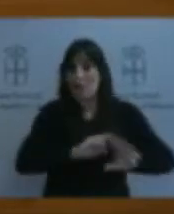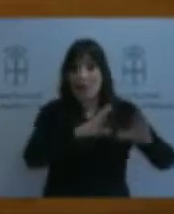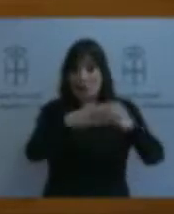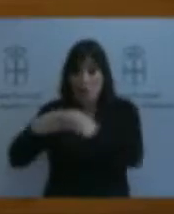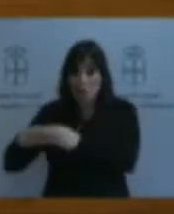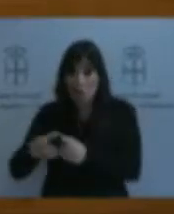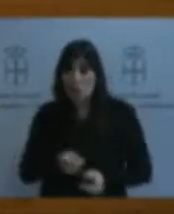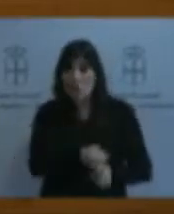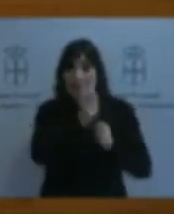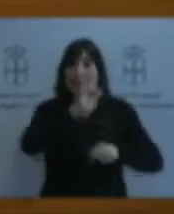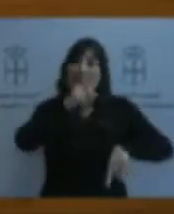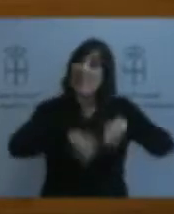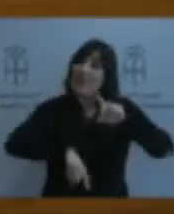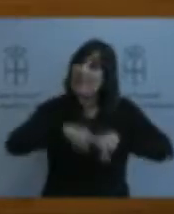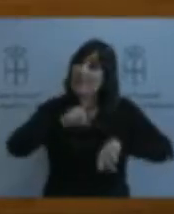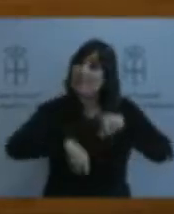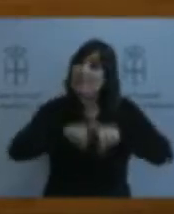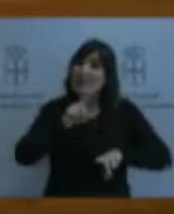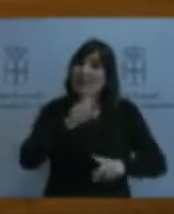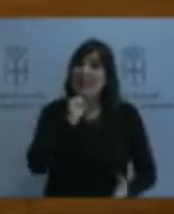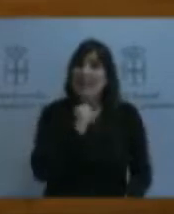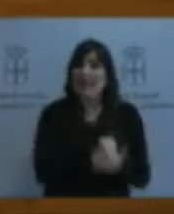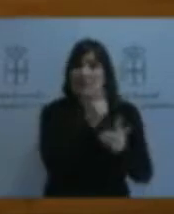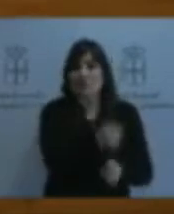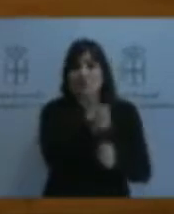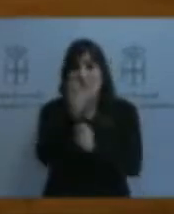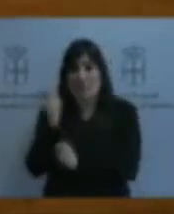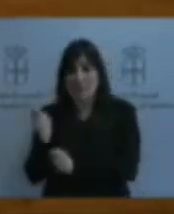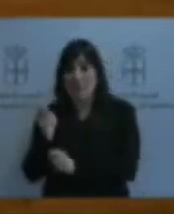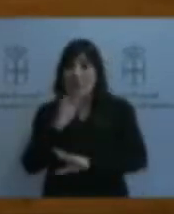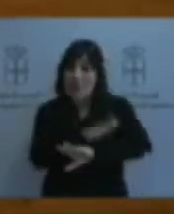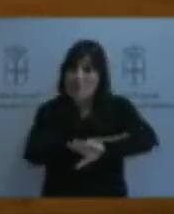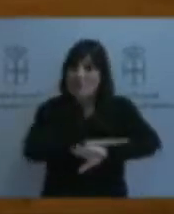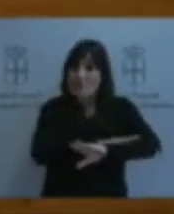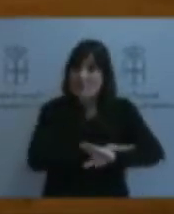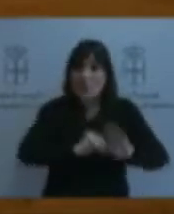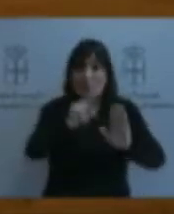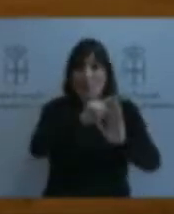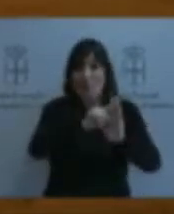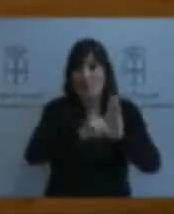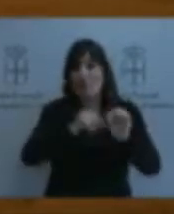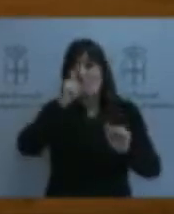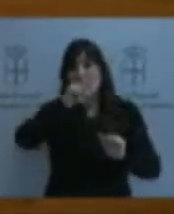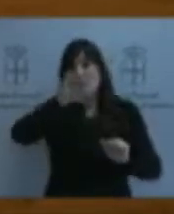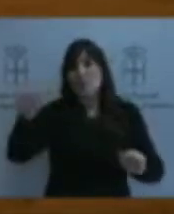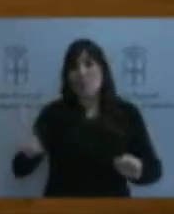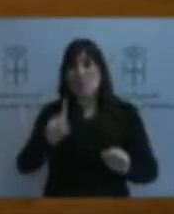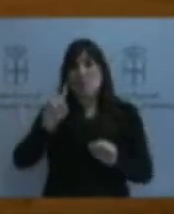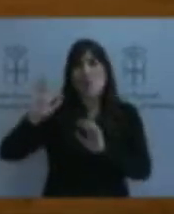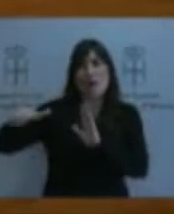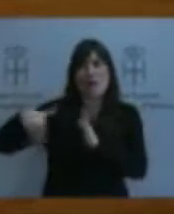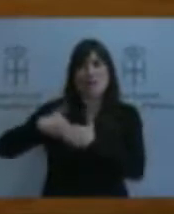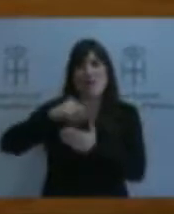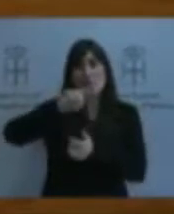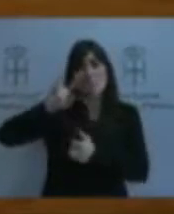registros de pesca que el Ministerio tiene catalogados desde el año 2001 al 2011. Esto es lo que se llama